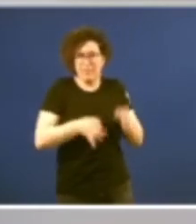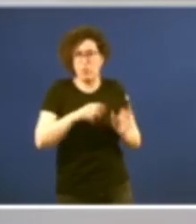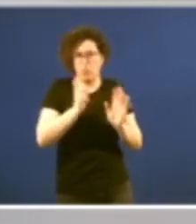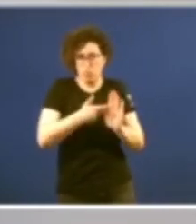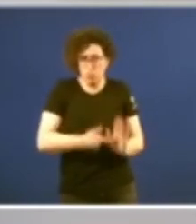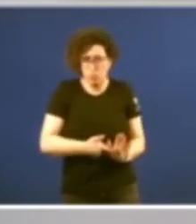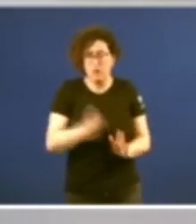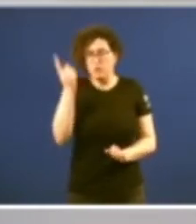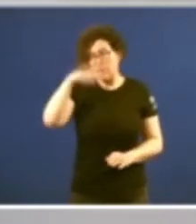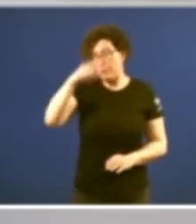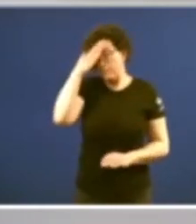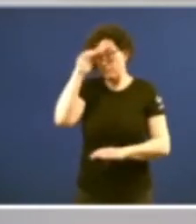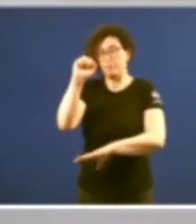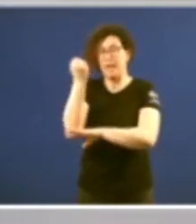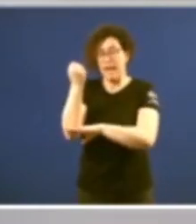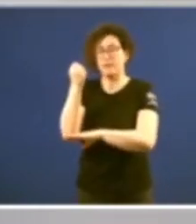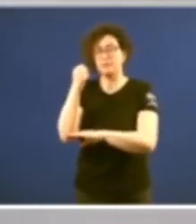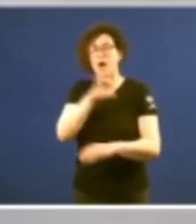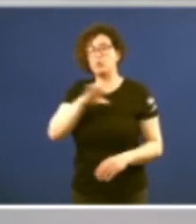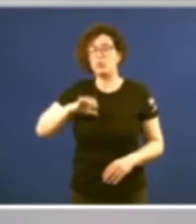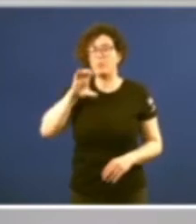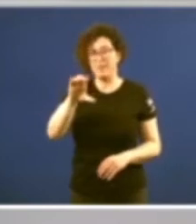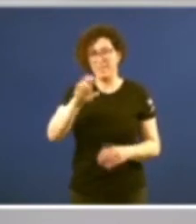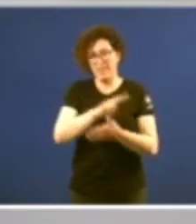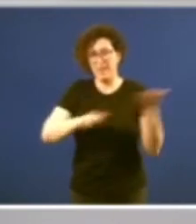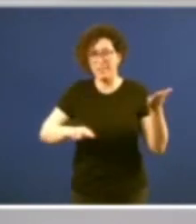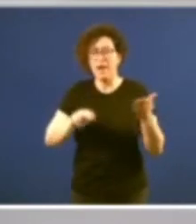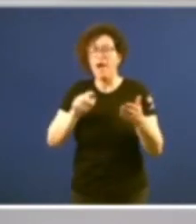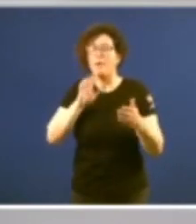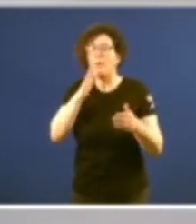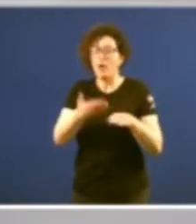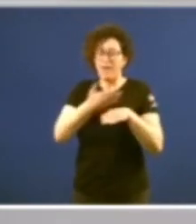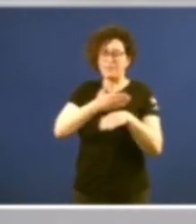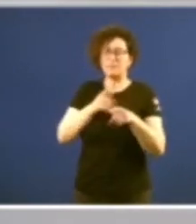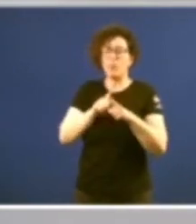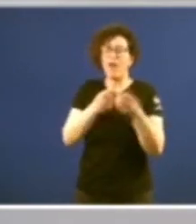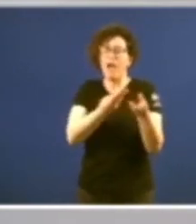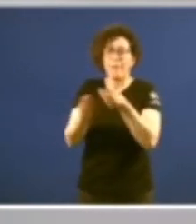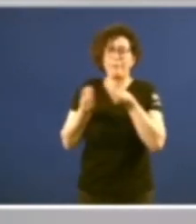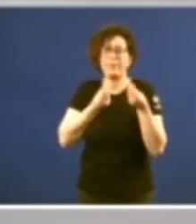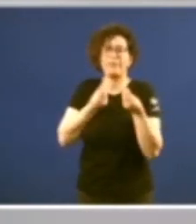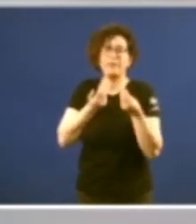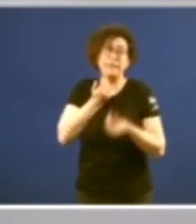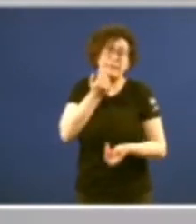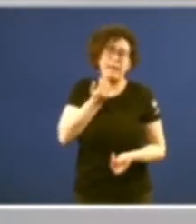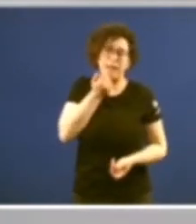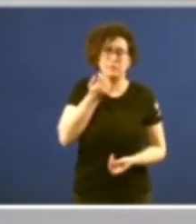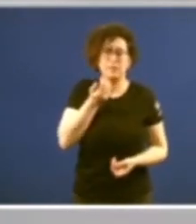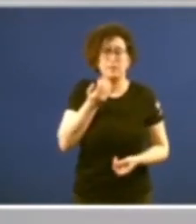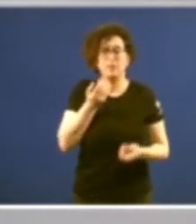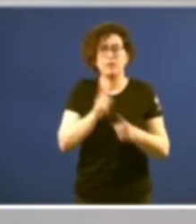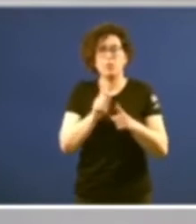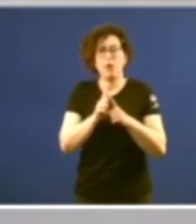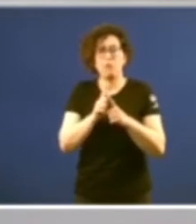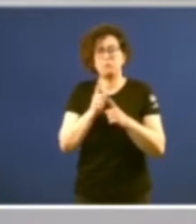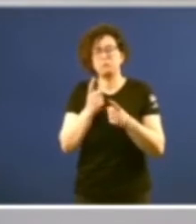que os piares da autonomía galega se edificaron nun clima dunha certa por non decir case total indiferencia da